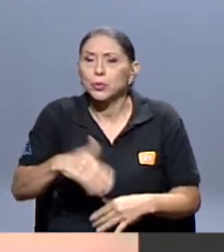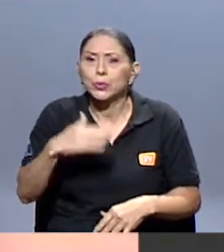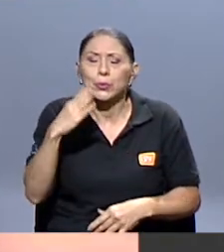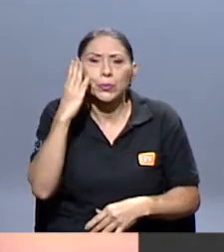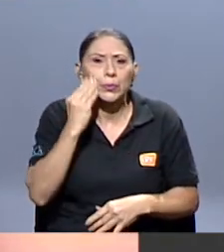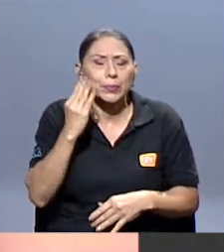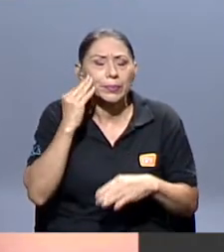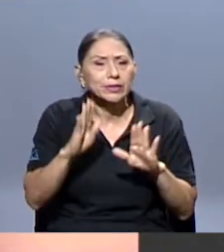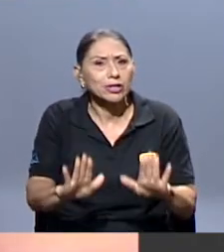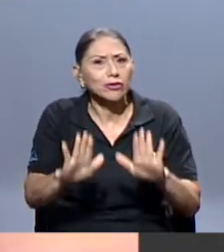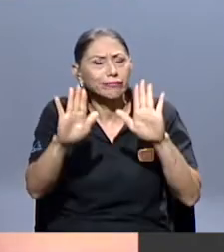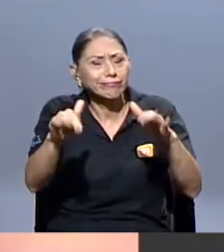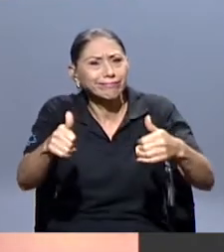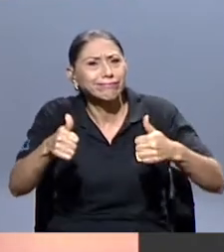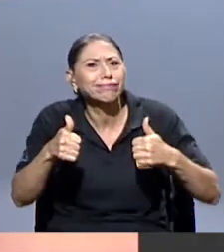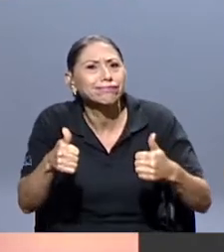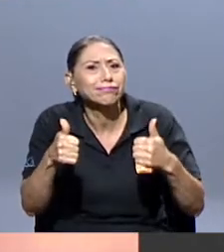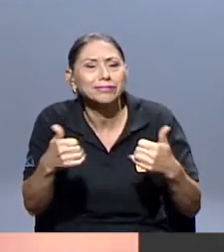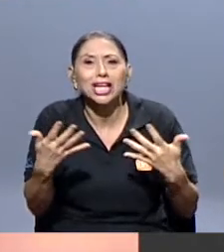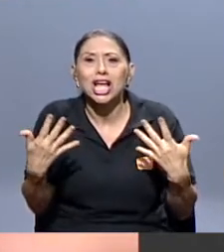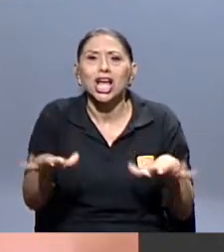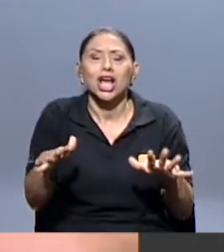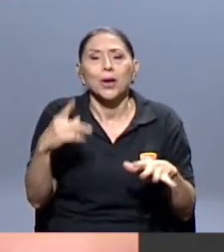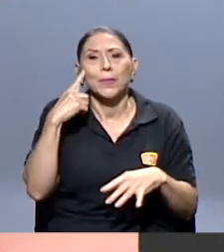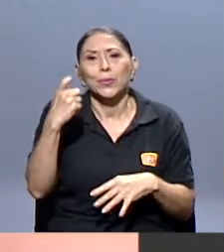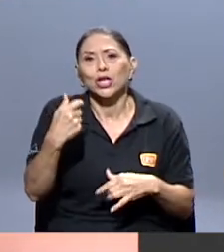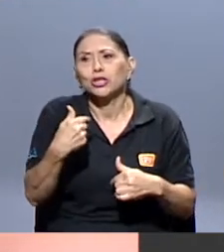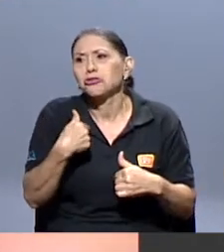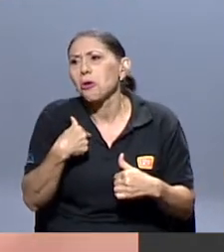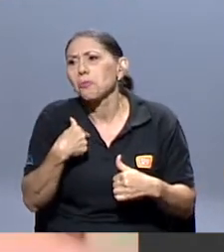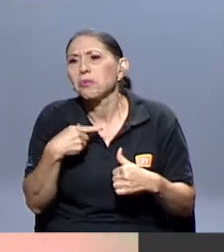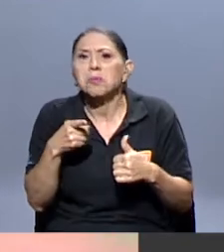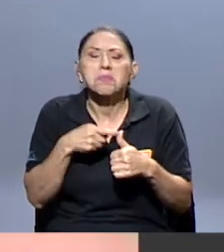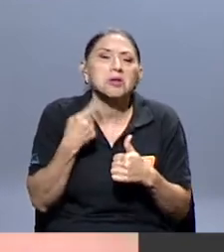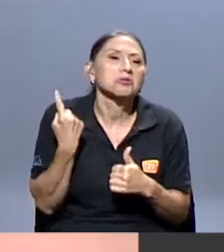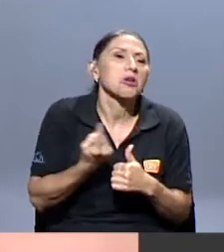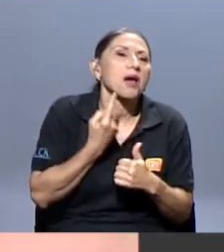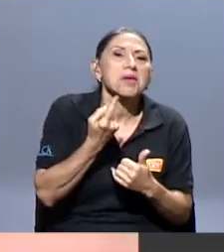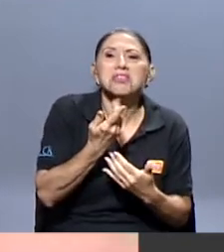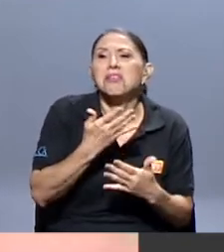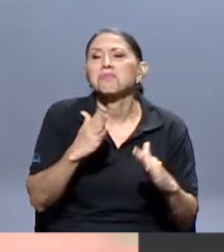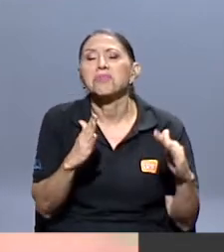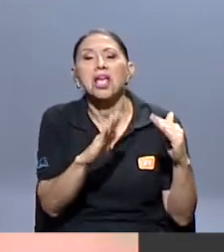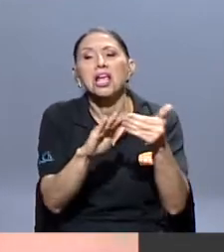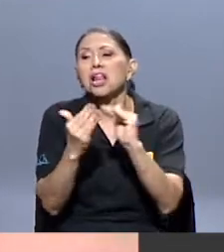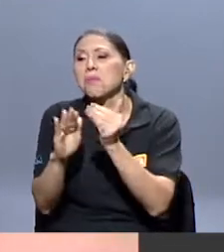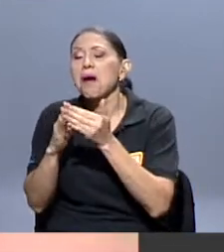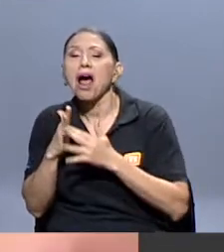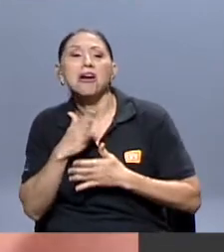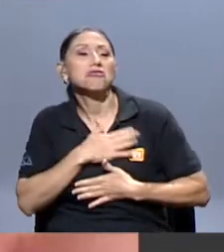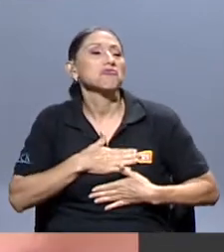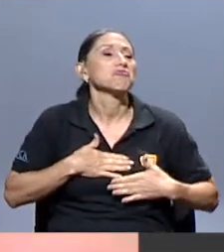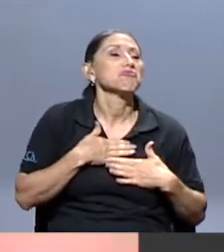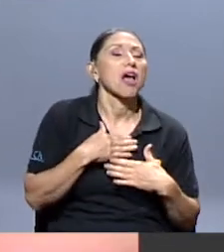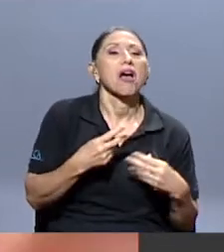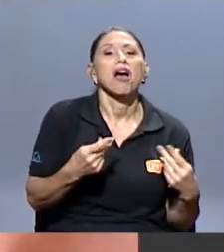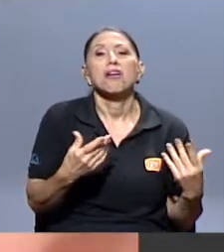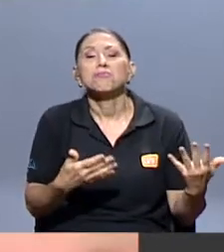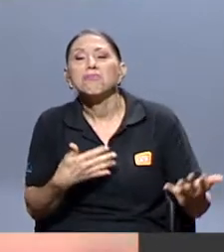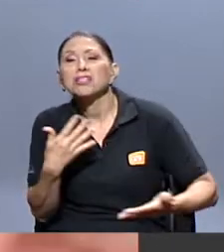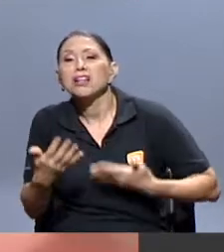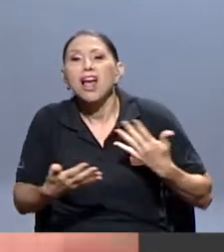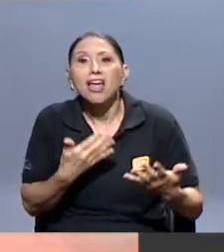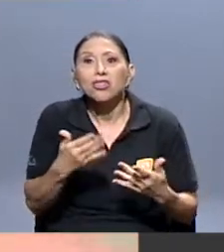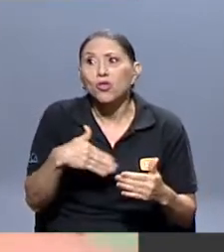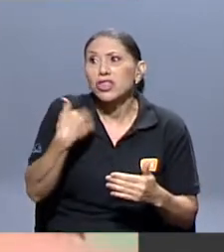demasiado increíble, demasiado chiva, pasar de estar ahí vacilando con los compas en el barrio a ir a grabar un estudio ahí, entrar a la